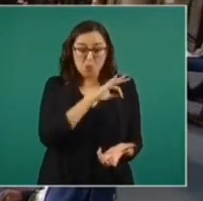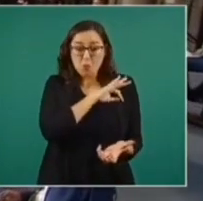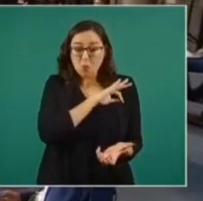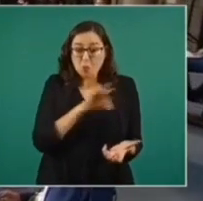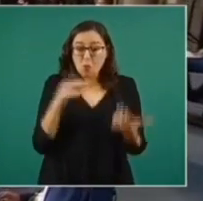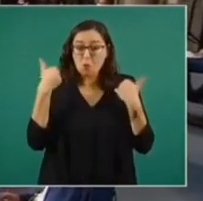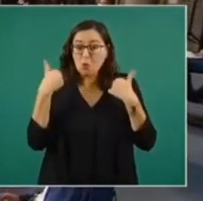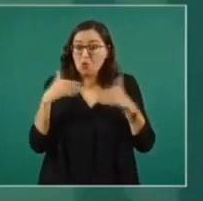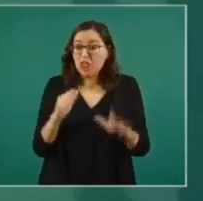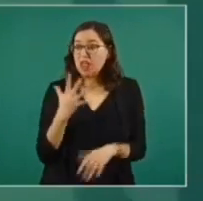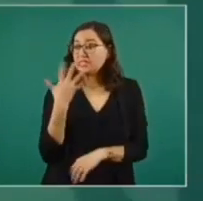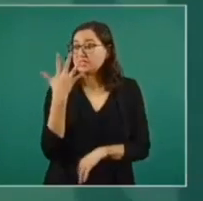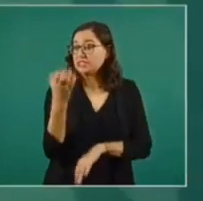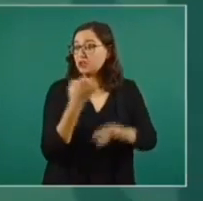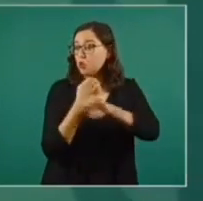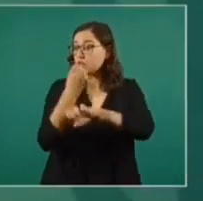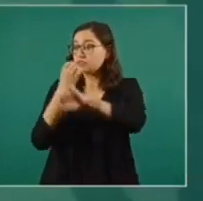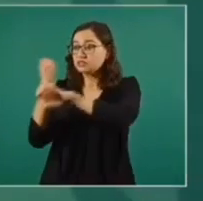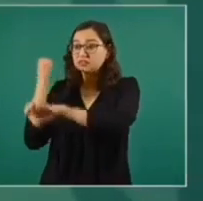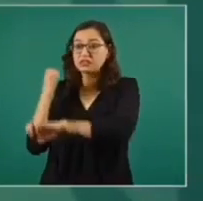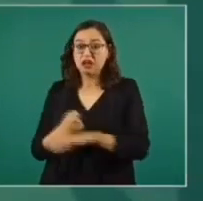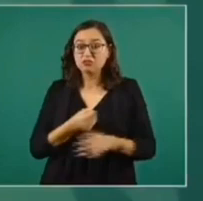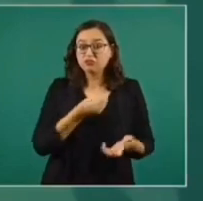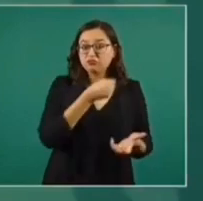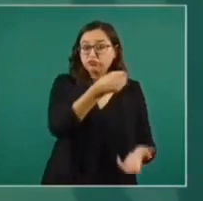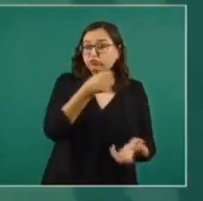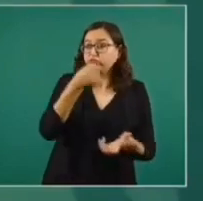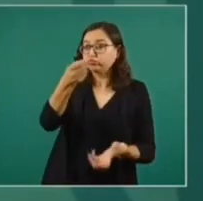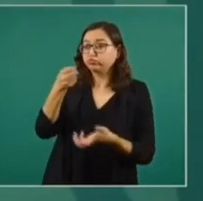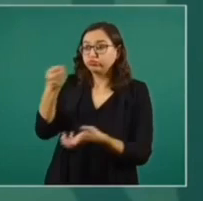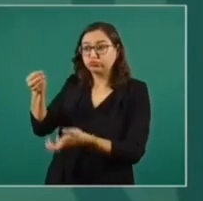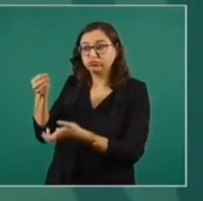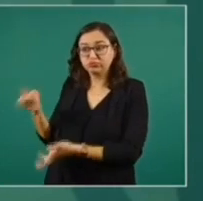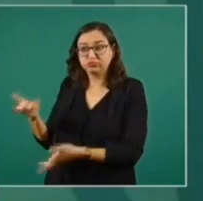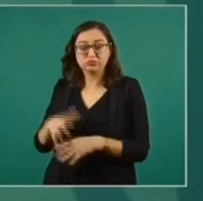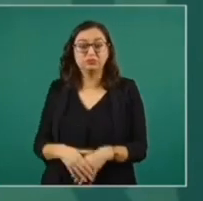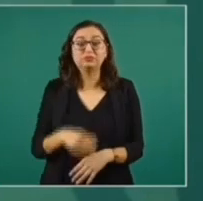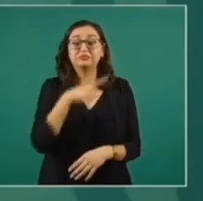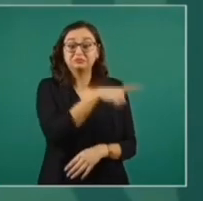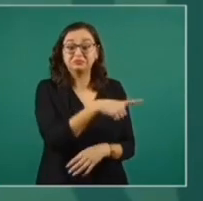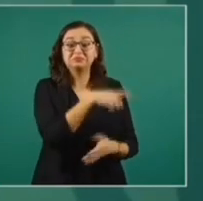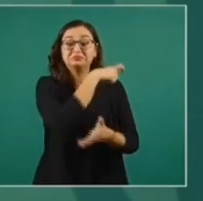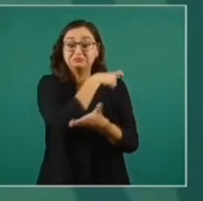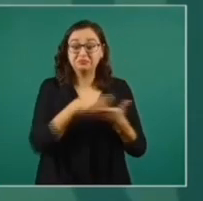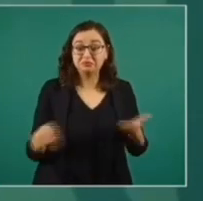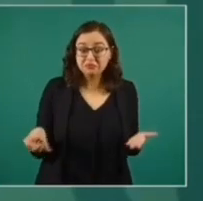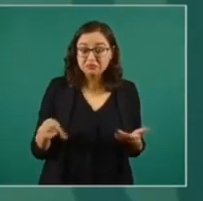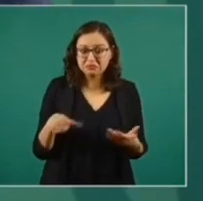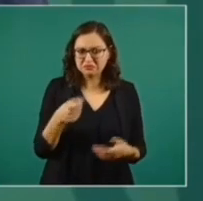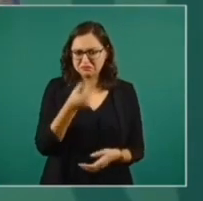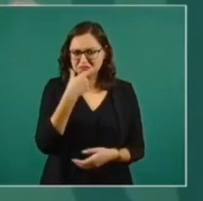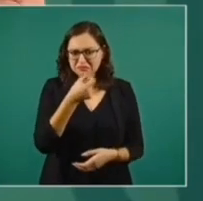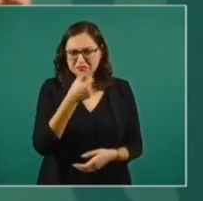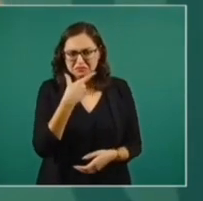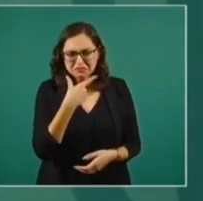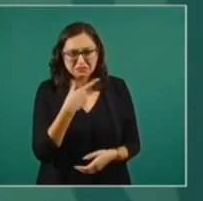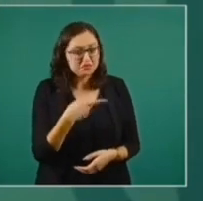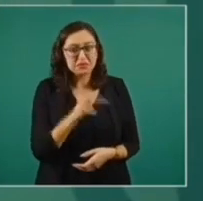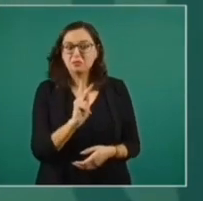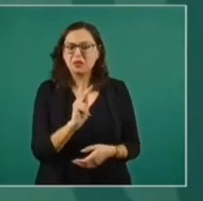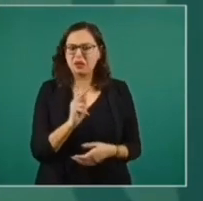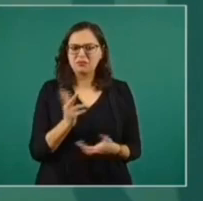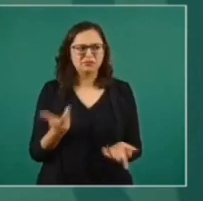Lo que compraban de medicamentos. Y no había medicamentos. O adulteraban los